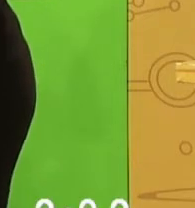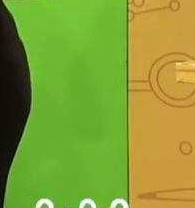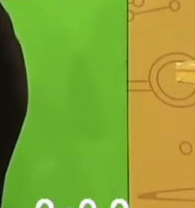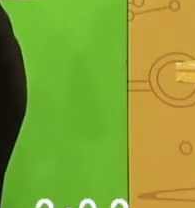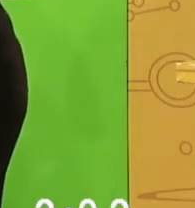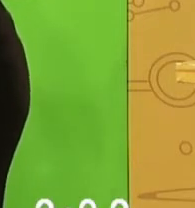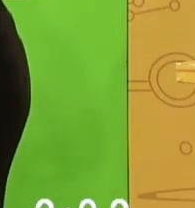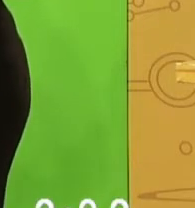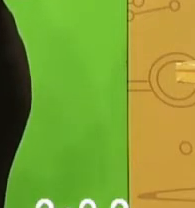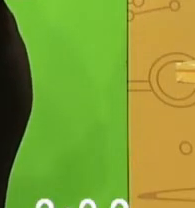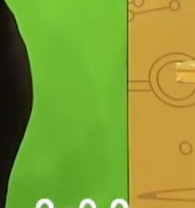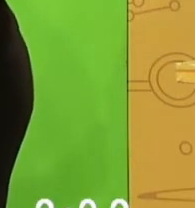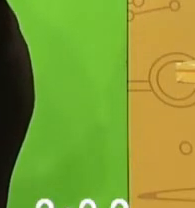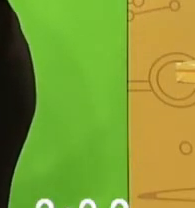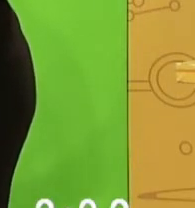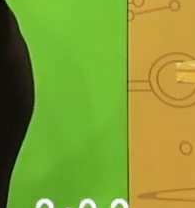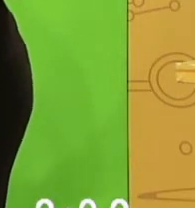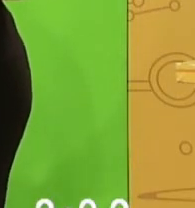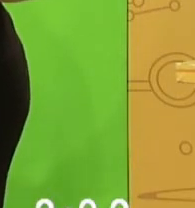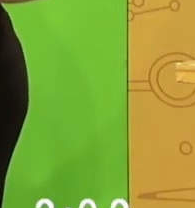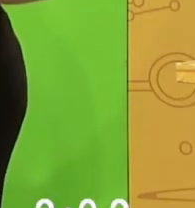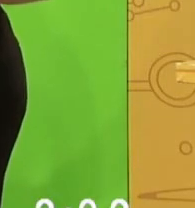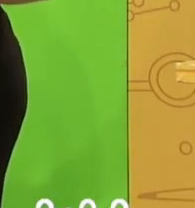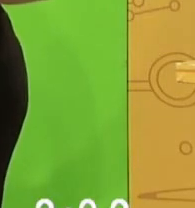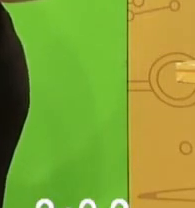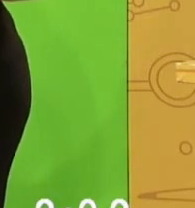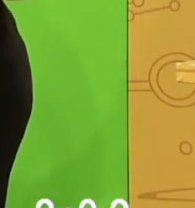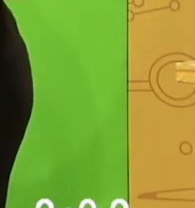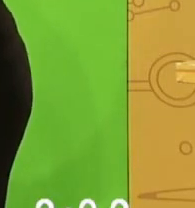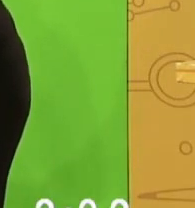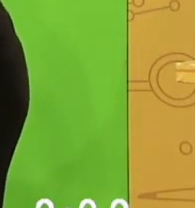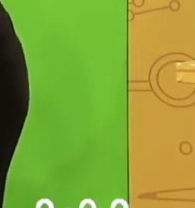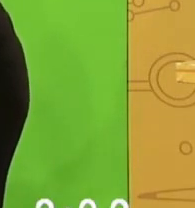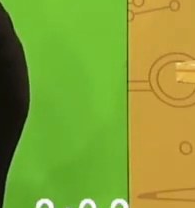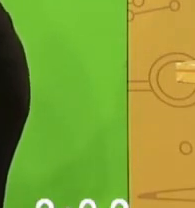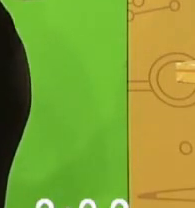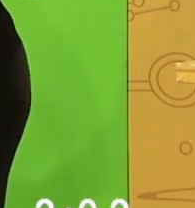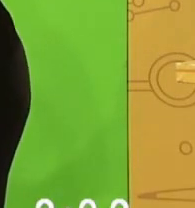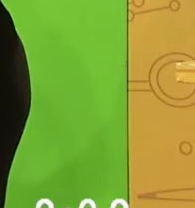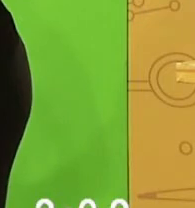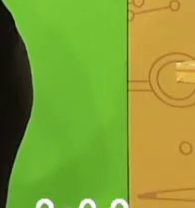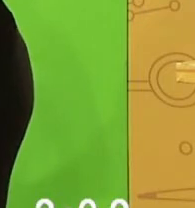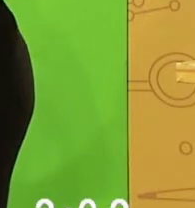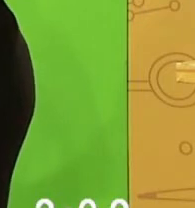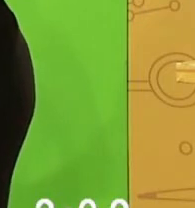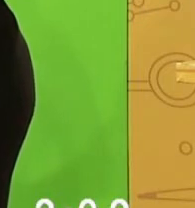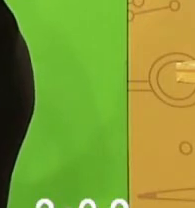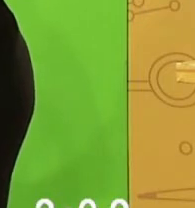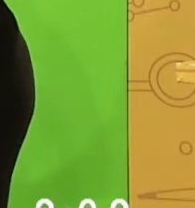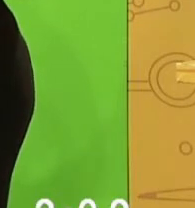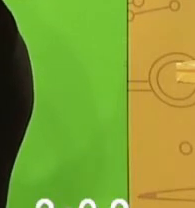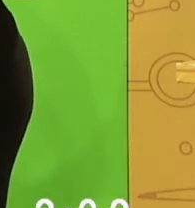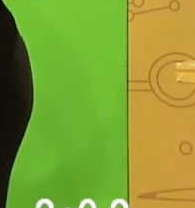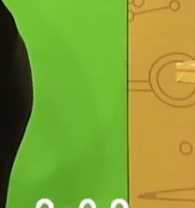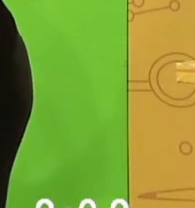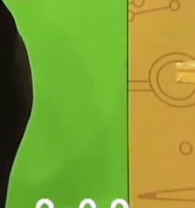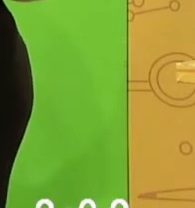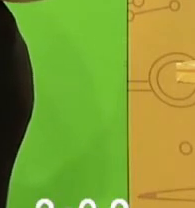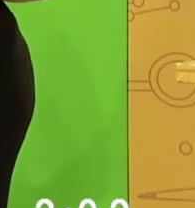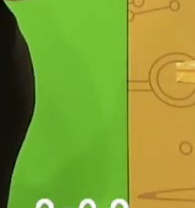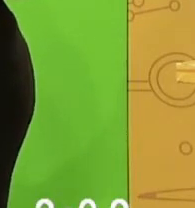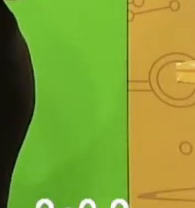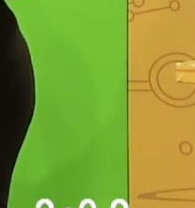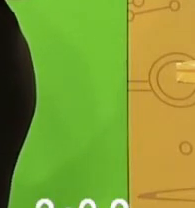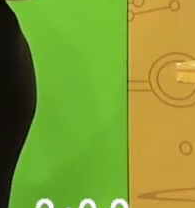agua. Vamos a utilizar mi dedo índice y voy a colocarla a la altura de mi rostro, bueno, más o menos donde está mi